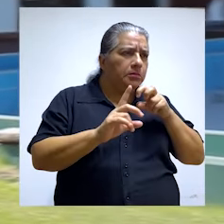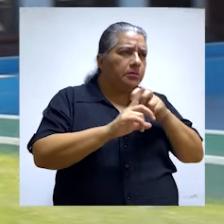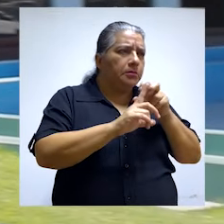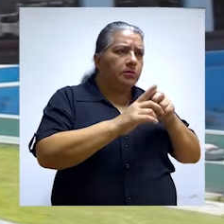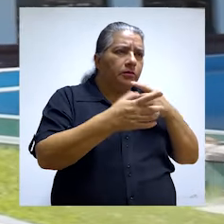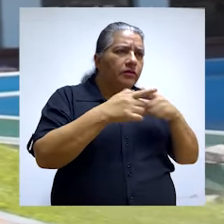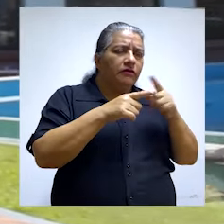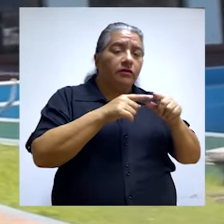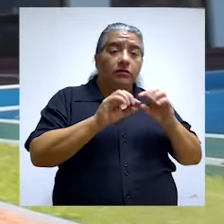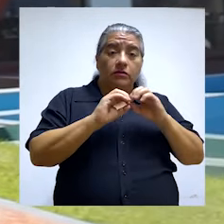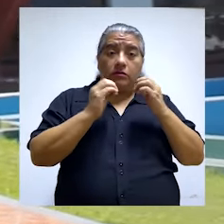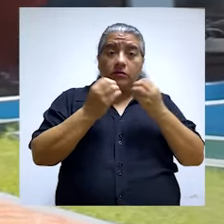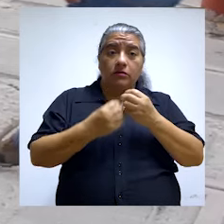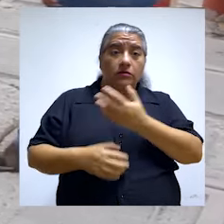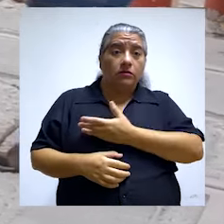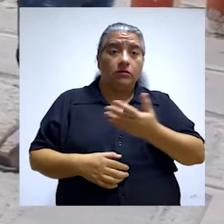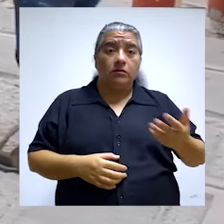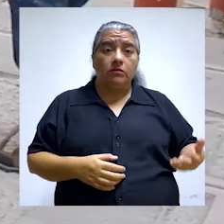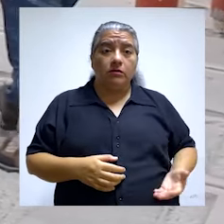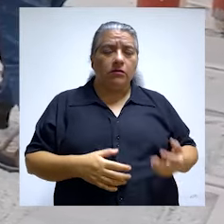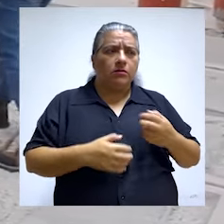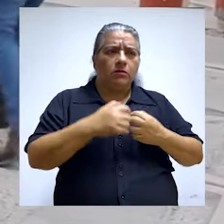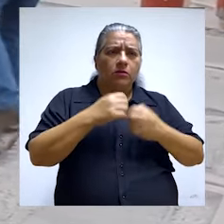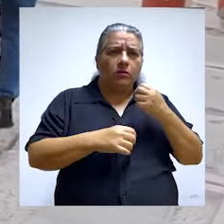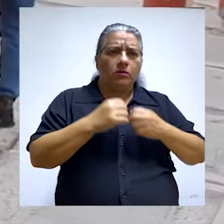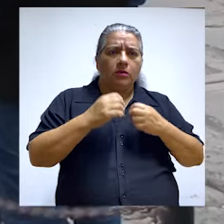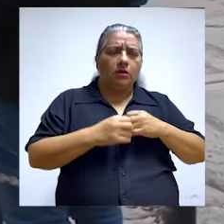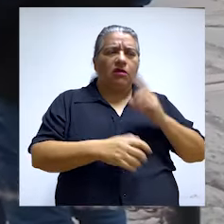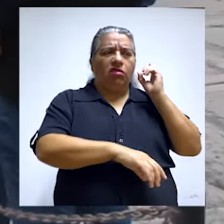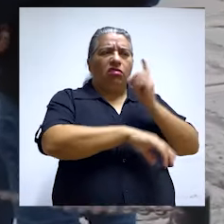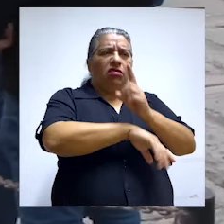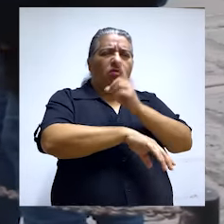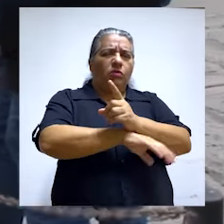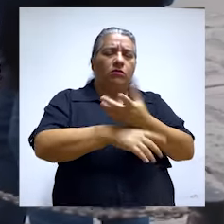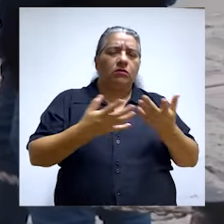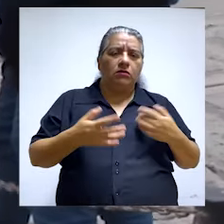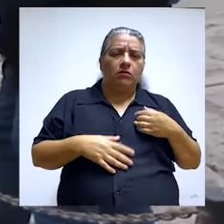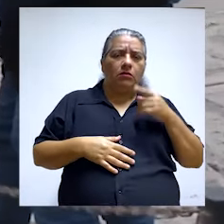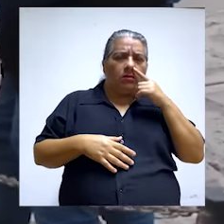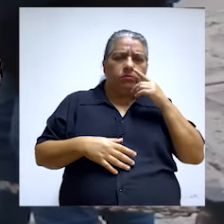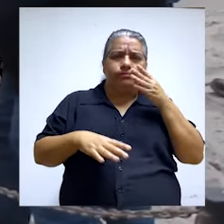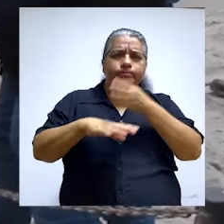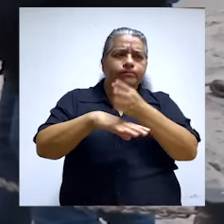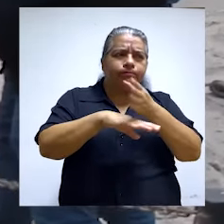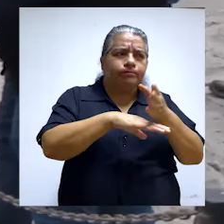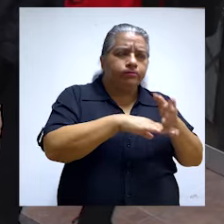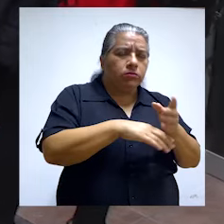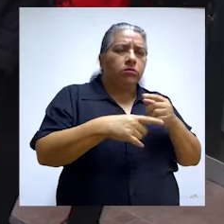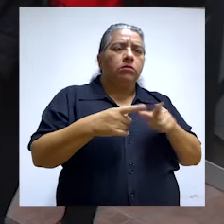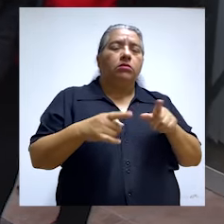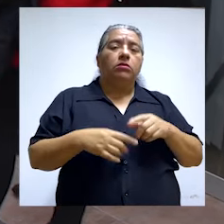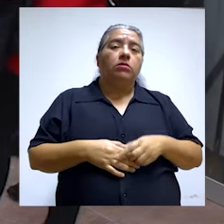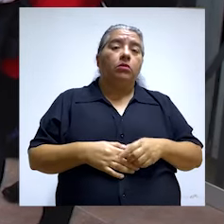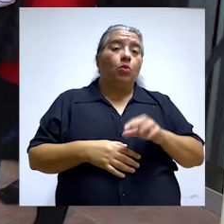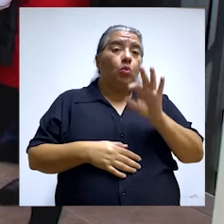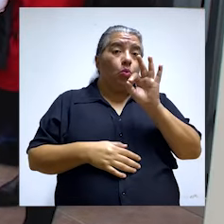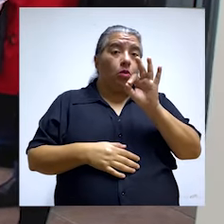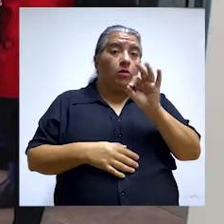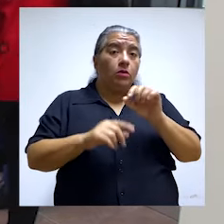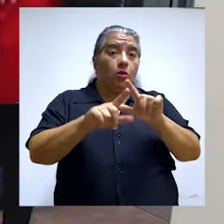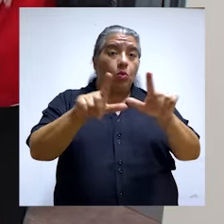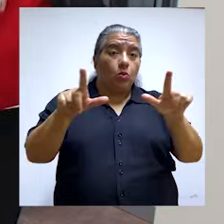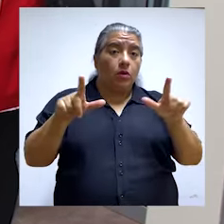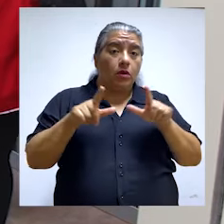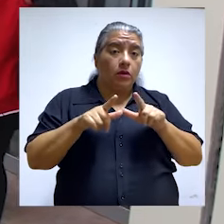intervenir en diversas entidades públicas debido a irregularidades denunciadas. Esta intervención simultánea se realiza en